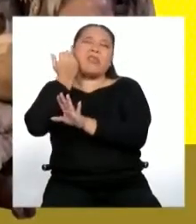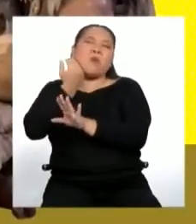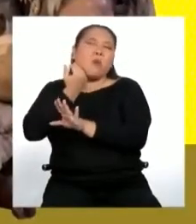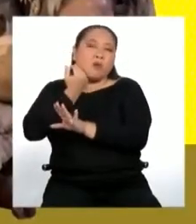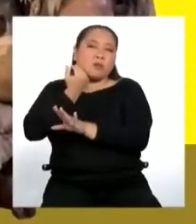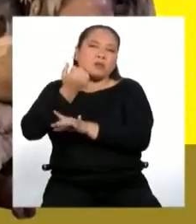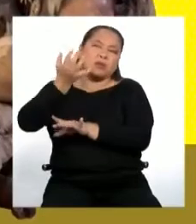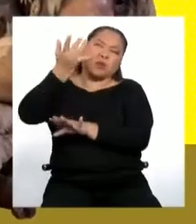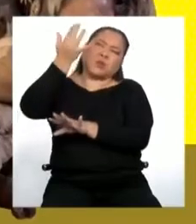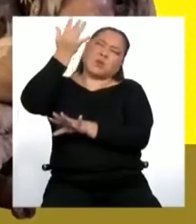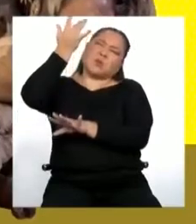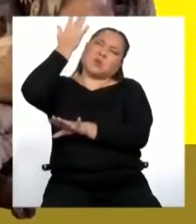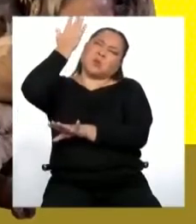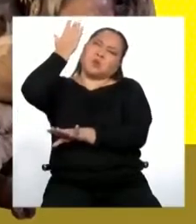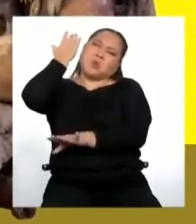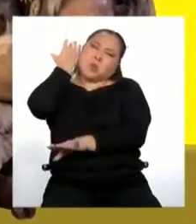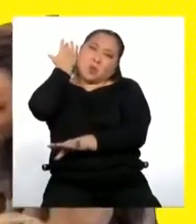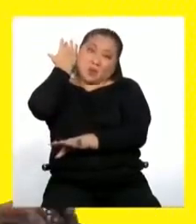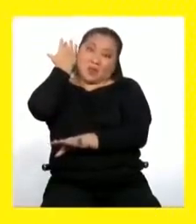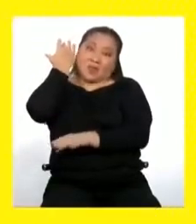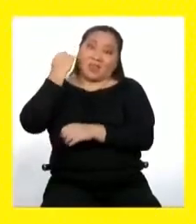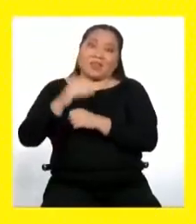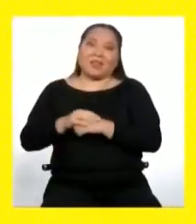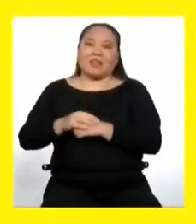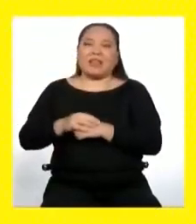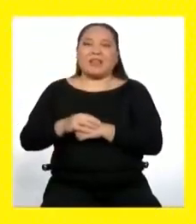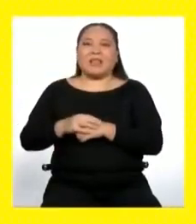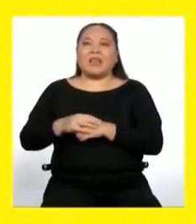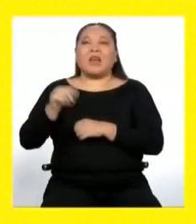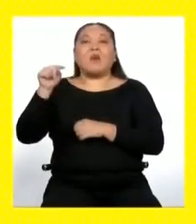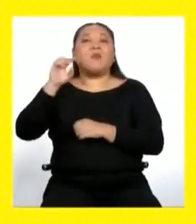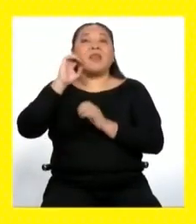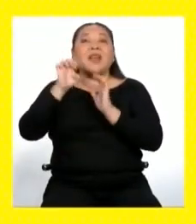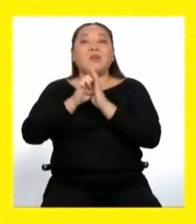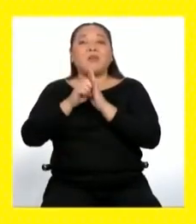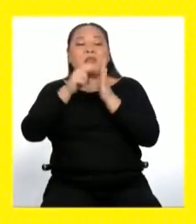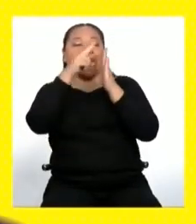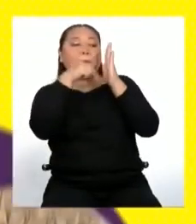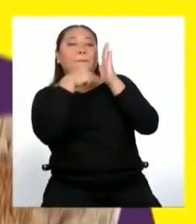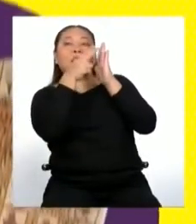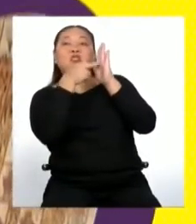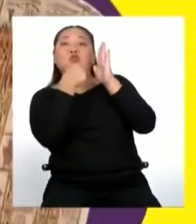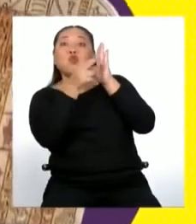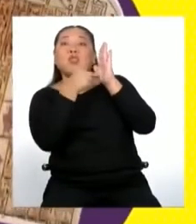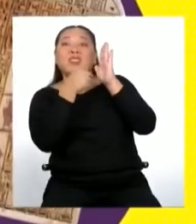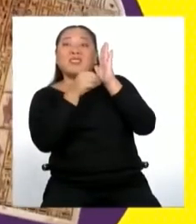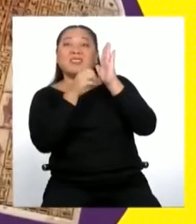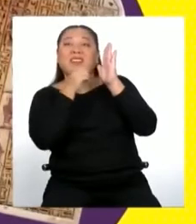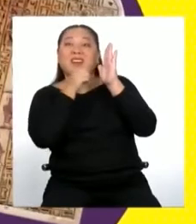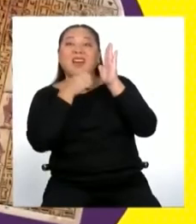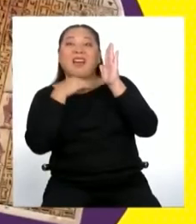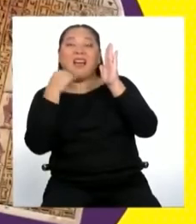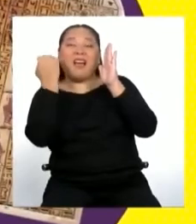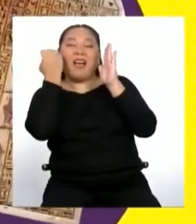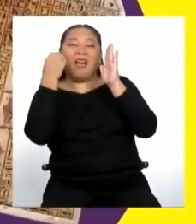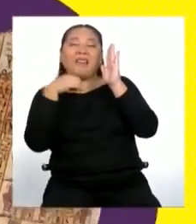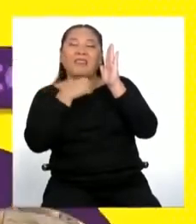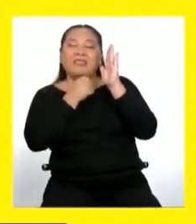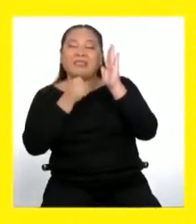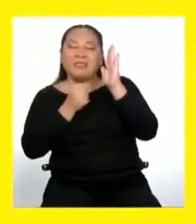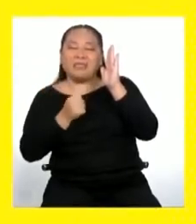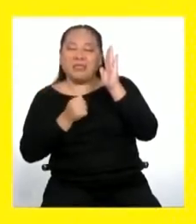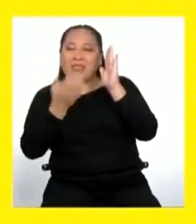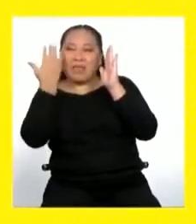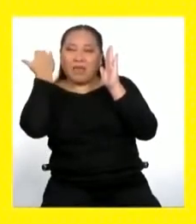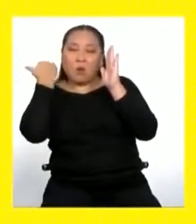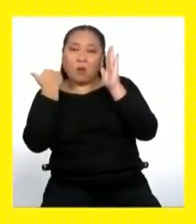época del hombre de las cavernas, quien hizo las famosas pinturas rupestres. Luego vinieron los jeroglíficos hasta